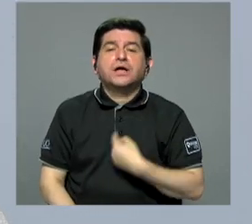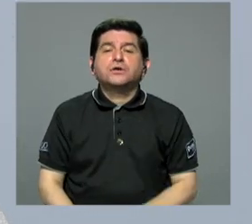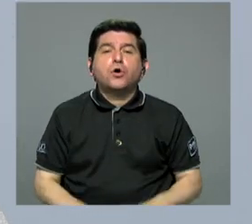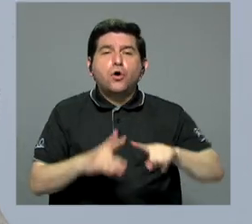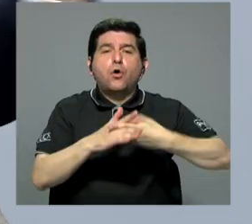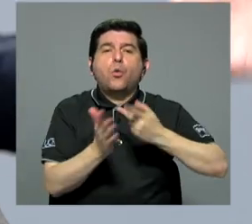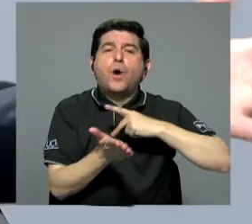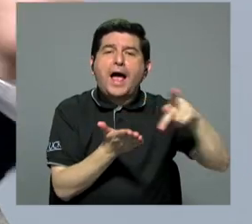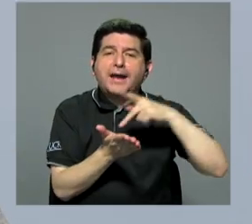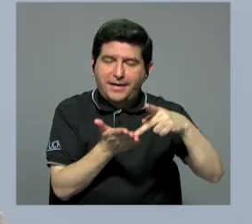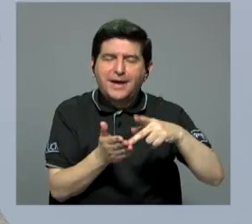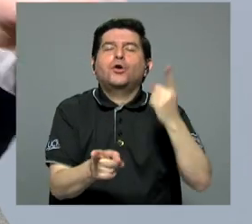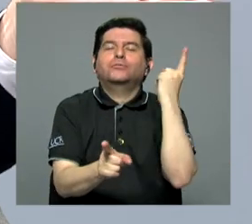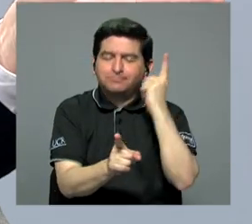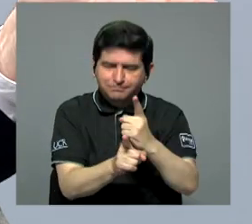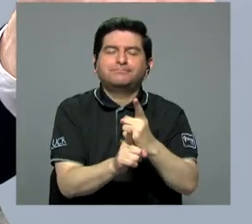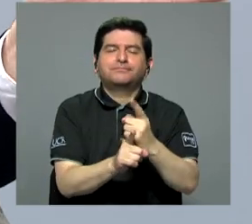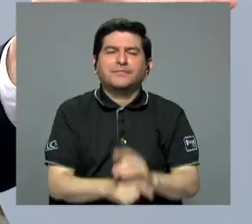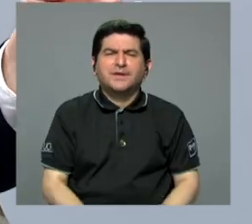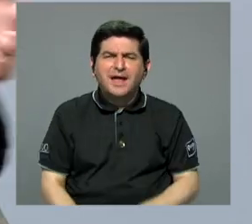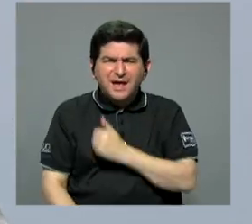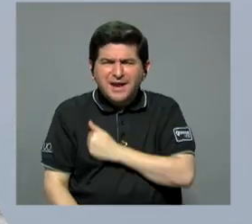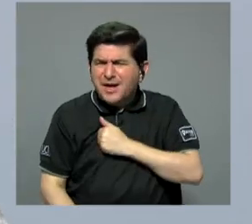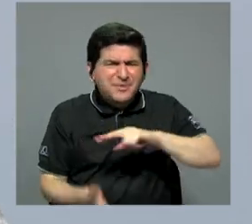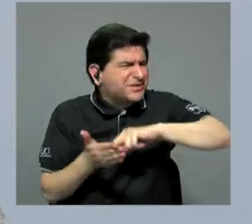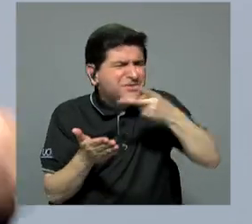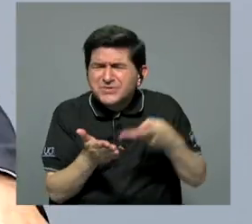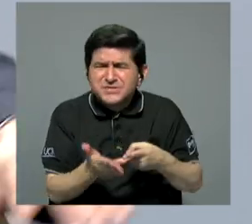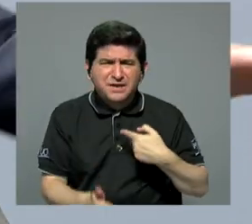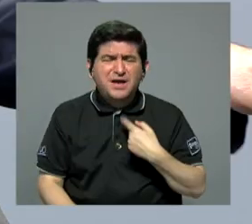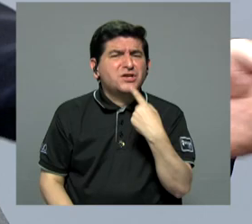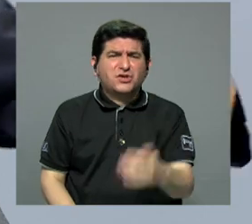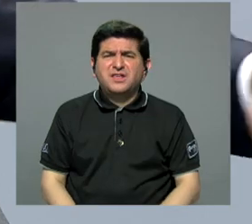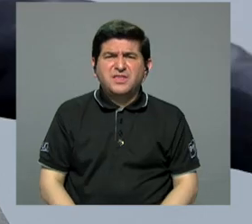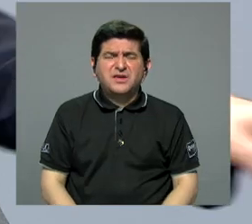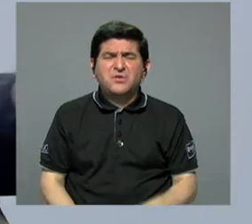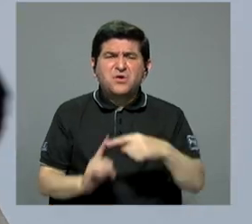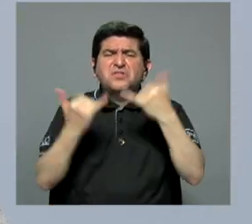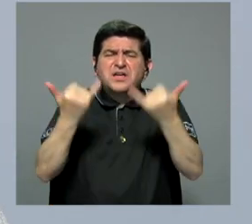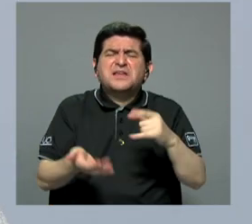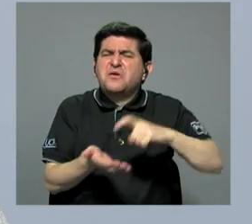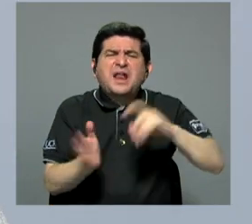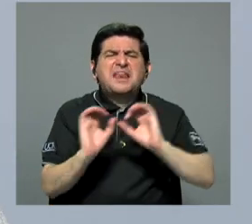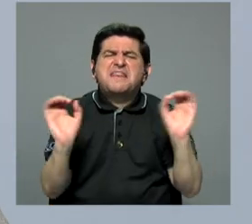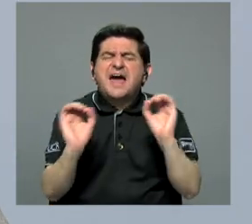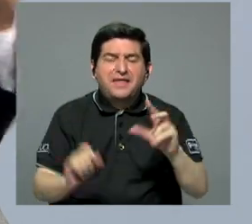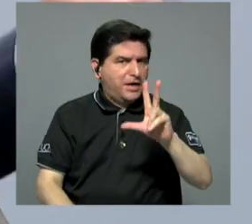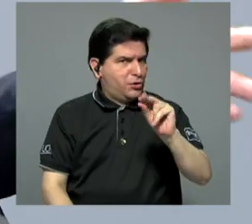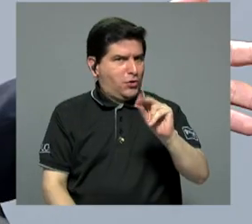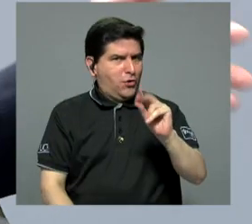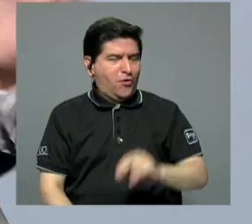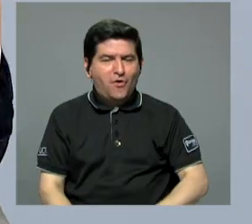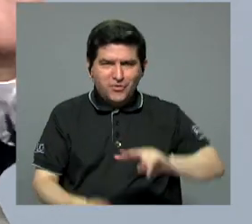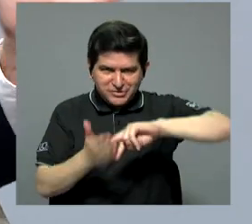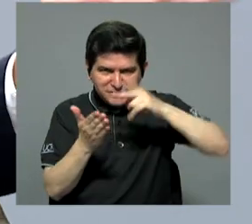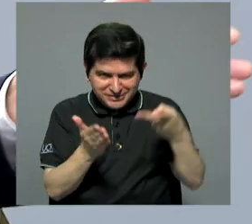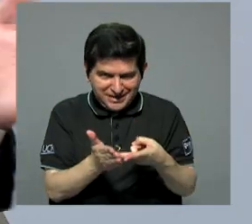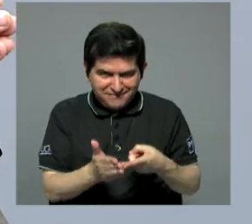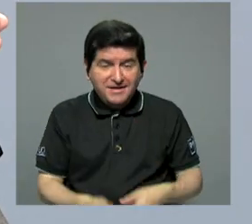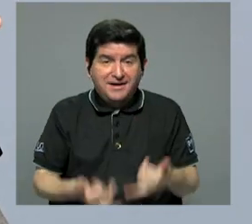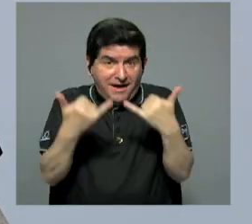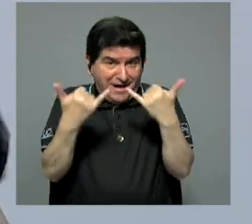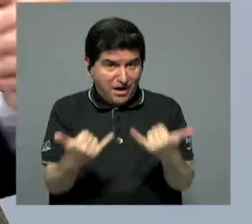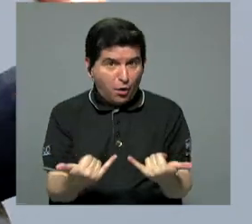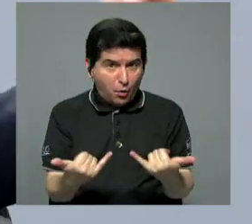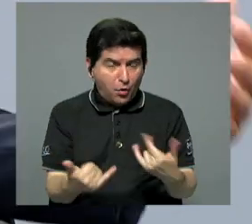negociamos. Vea. Exactamente. La condonación no se trata de que yo voy y le digo, ¿sabe qué? A partir de ahora no debe nada. Sí. Lo que significa es que en